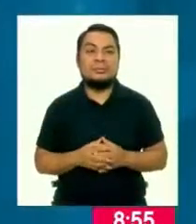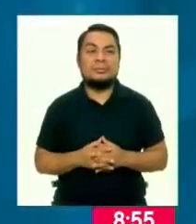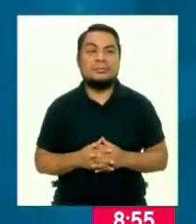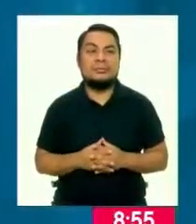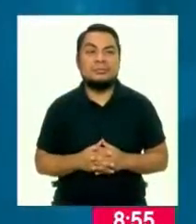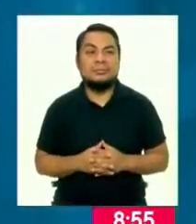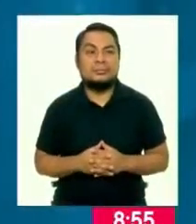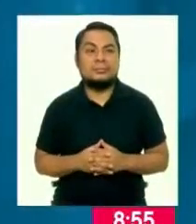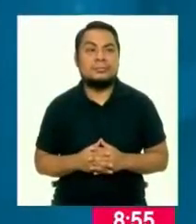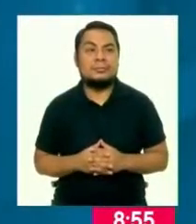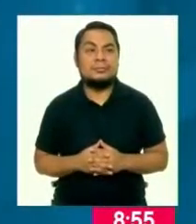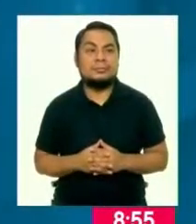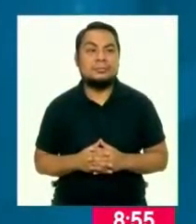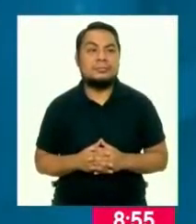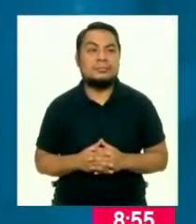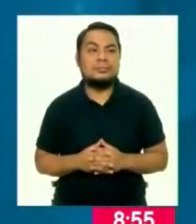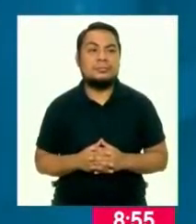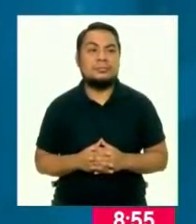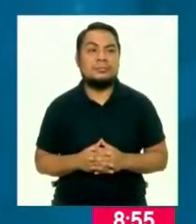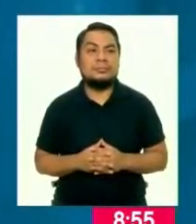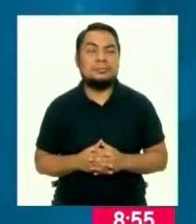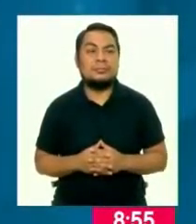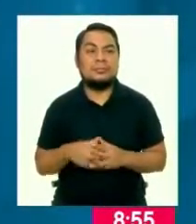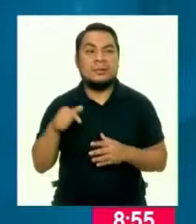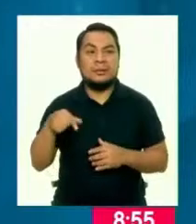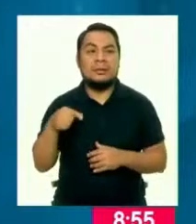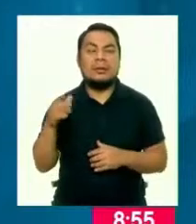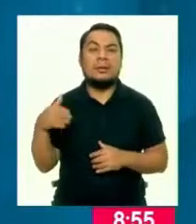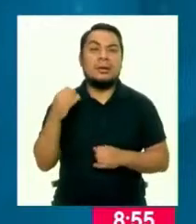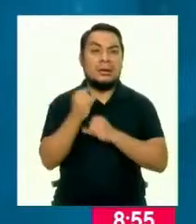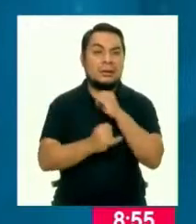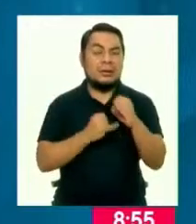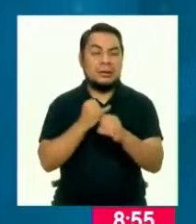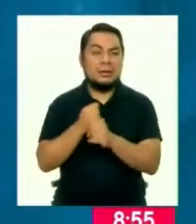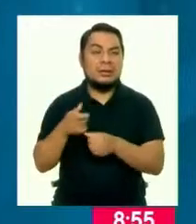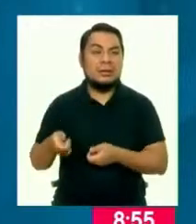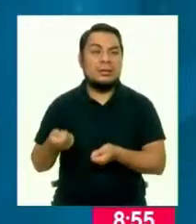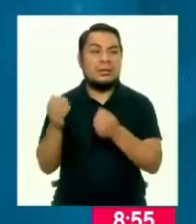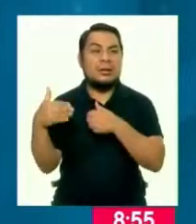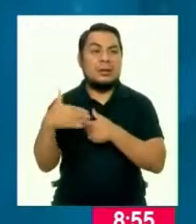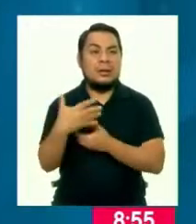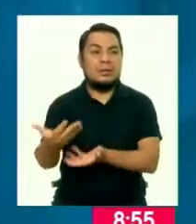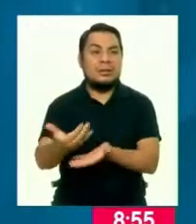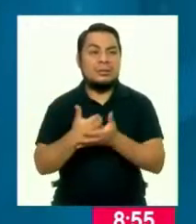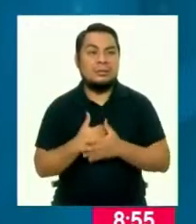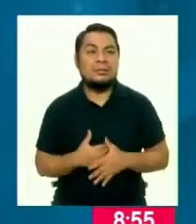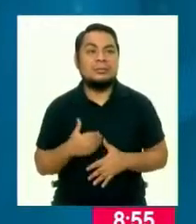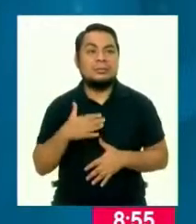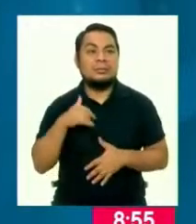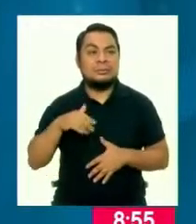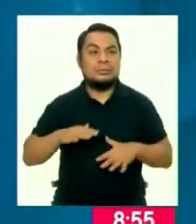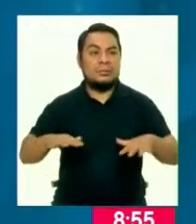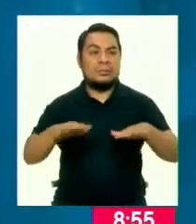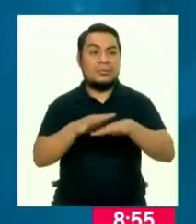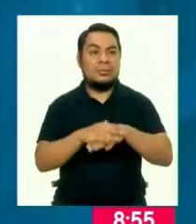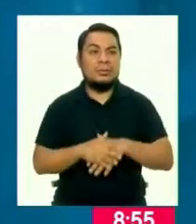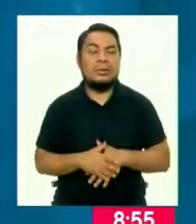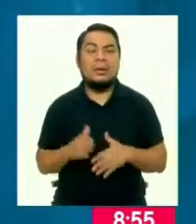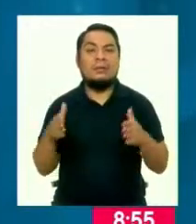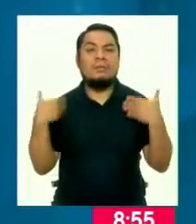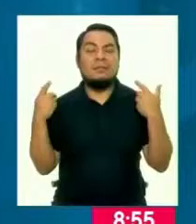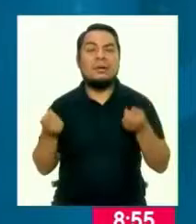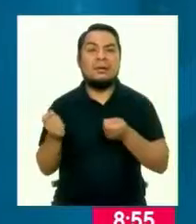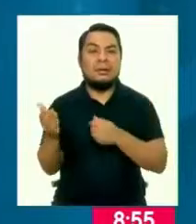¡Viva el año internacional de la pesca y agricultura artesanal! ¡Feliz Día Pescador! ¡Feliz Día